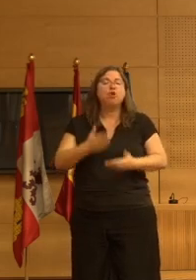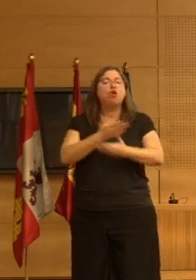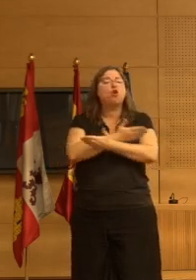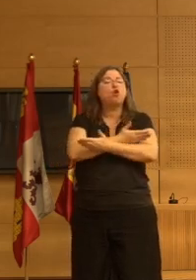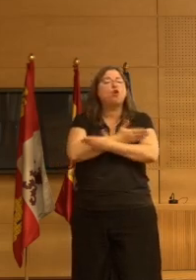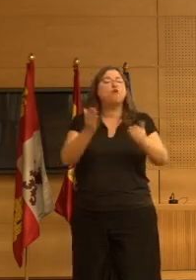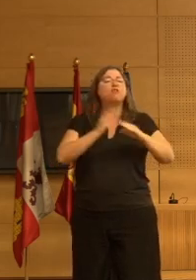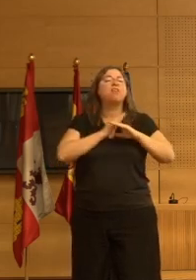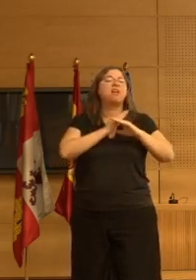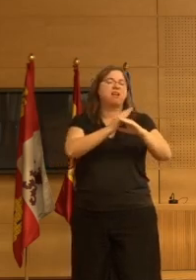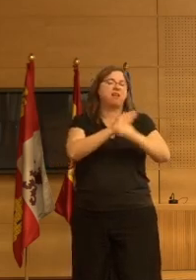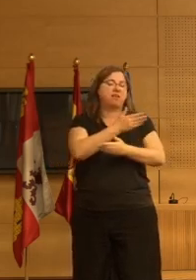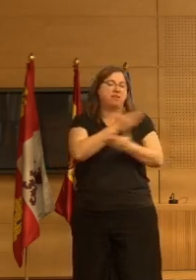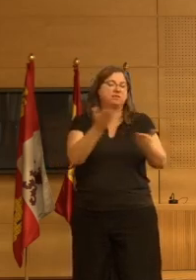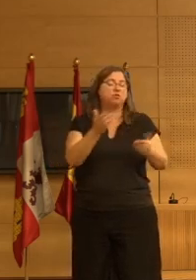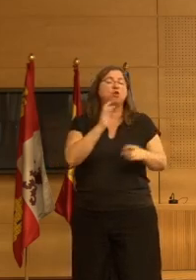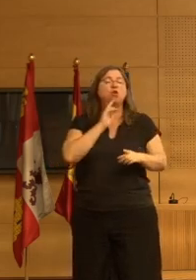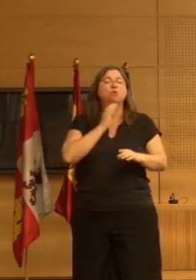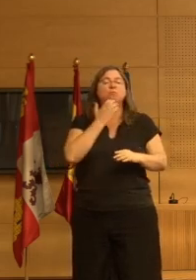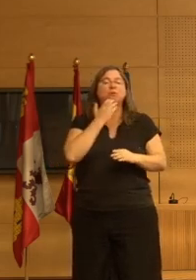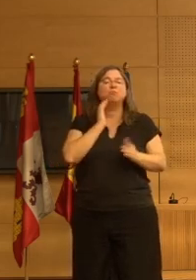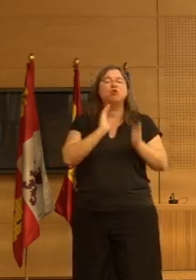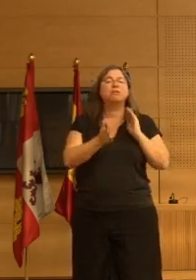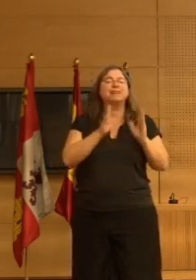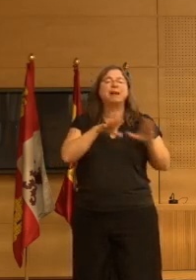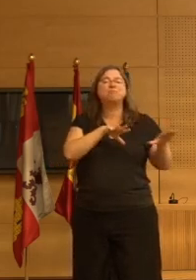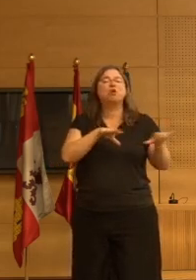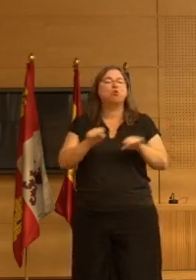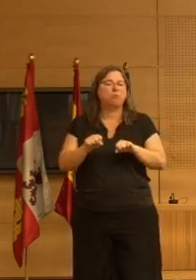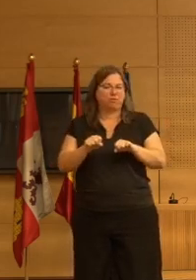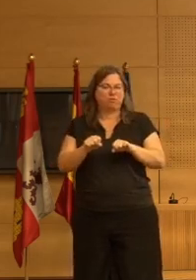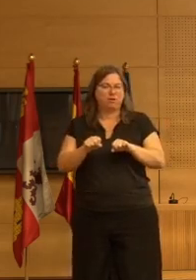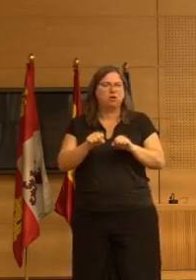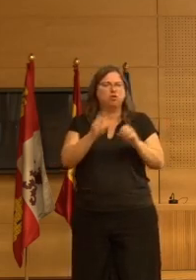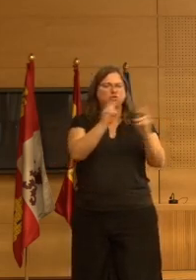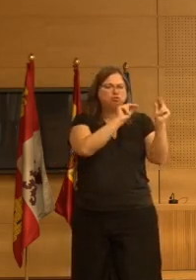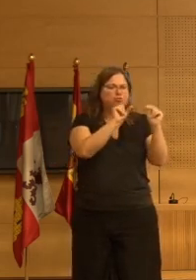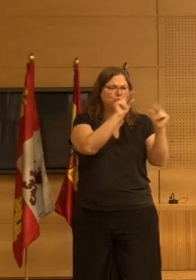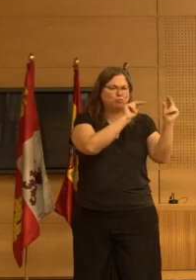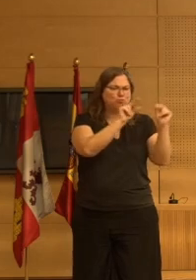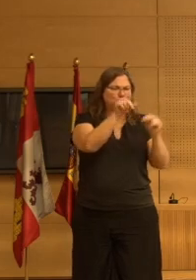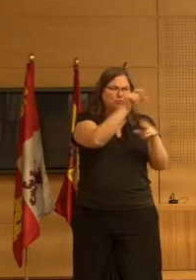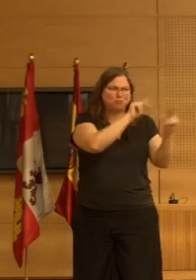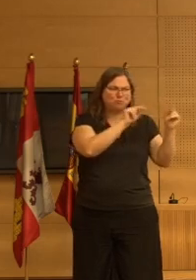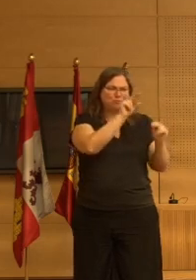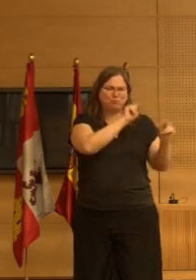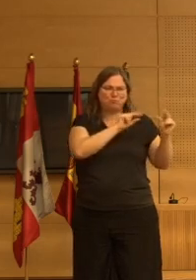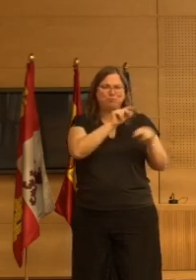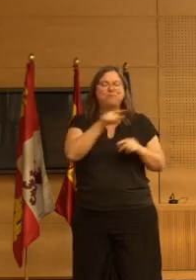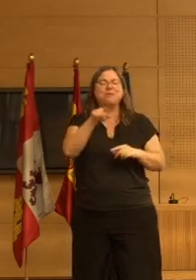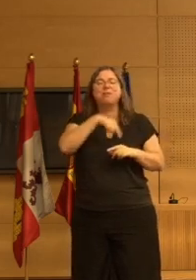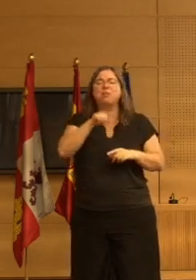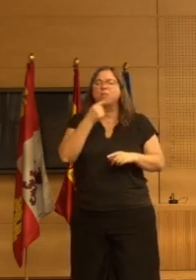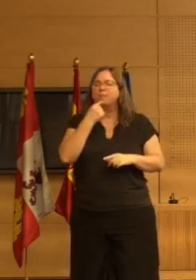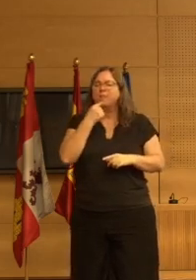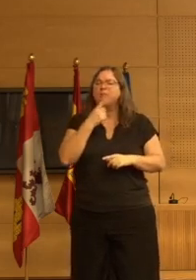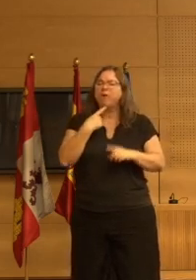la plantilla un terapeuta ocupacional puede hacer muchísimas cosas a nivel comportamental